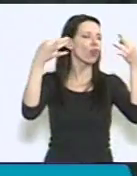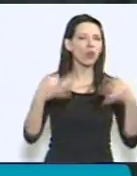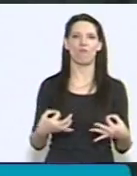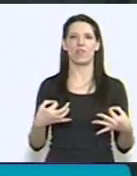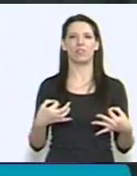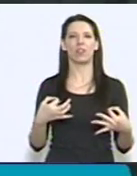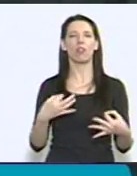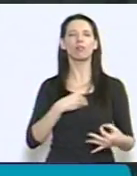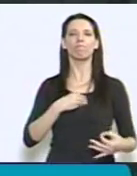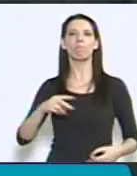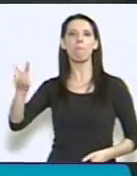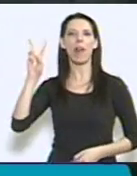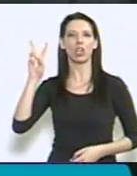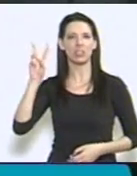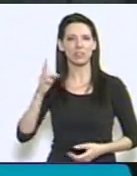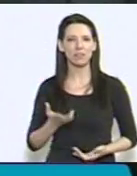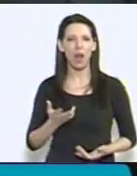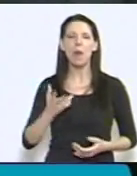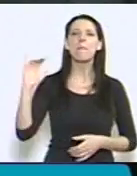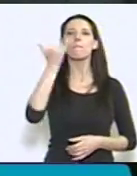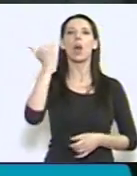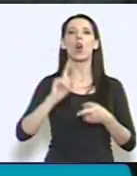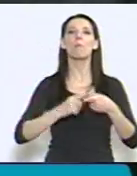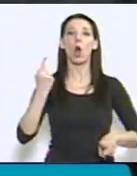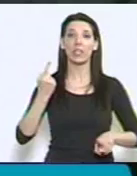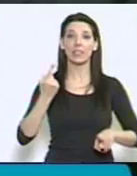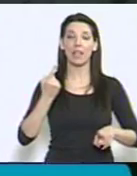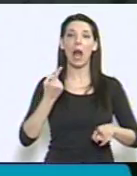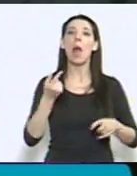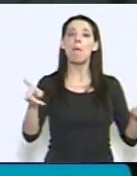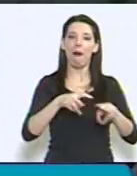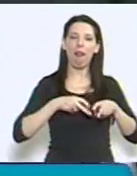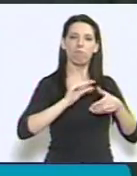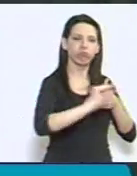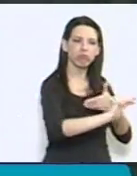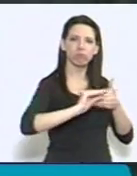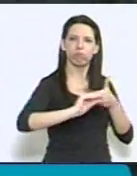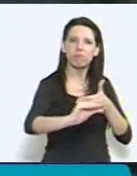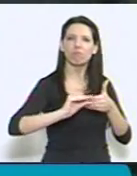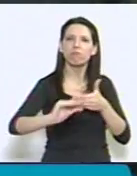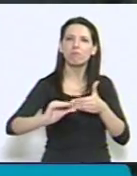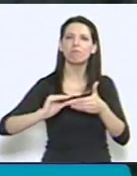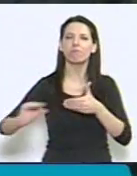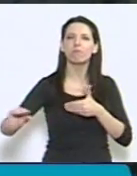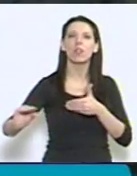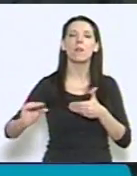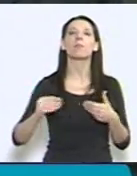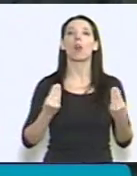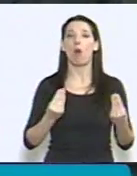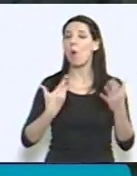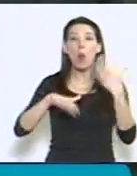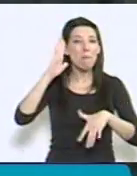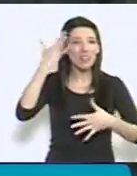peronistas que la mejor política para redistribuir genuinamente el ingreso, lo más